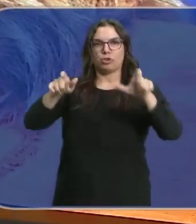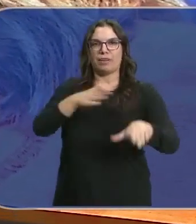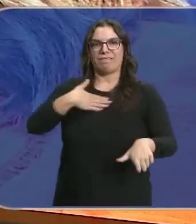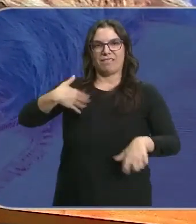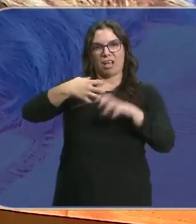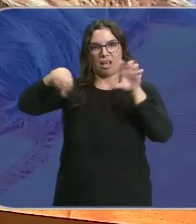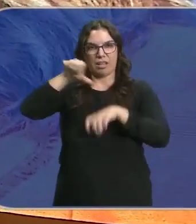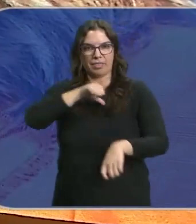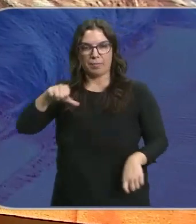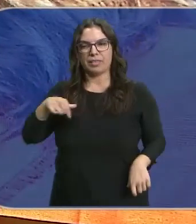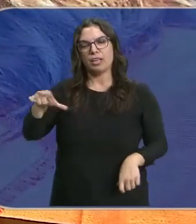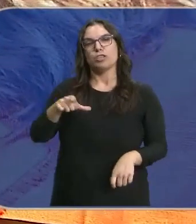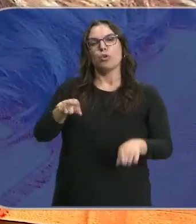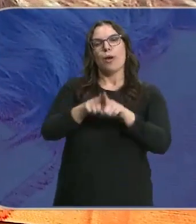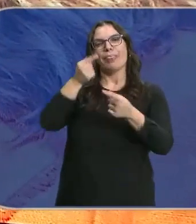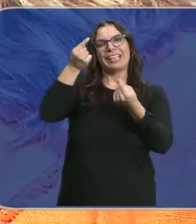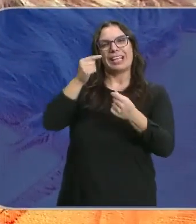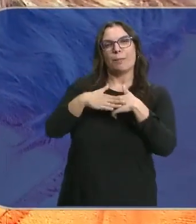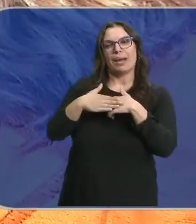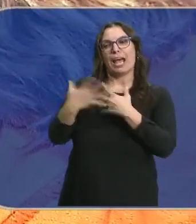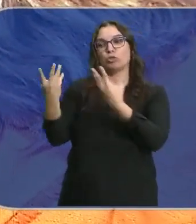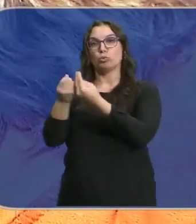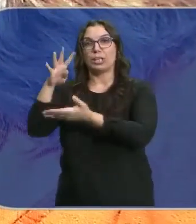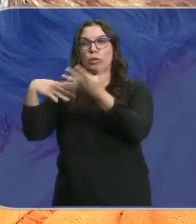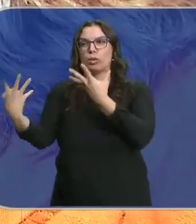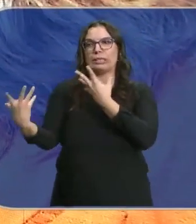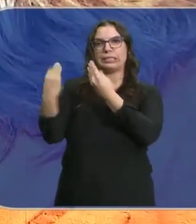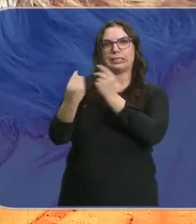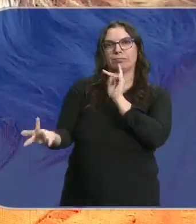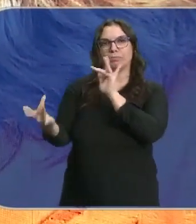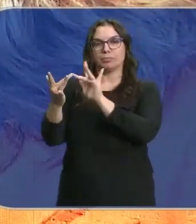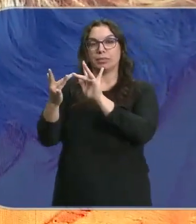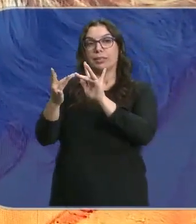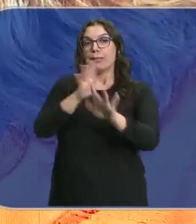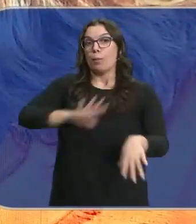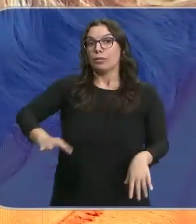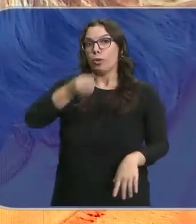Se trata de un gesto para acercarse a Junts, pero que de momento se están demarcando los socialistas.